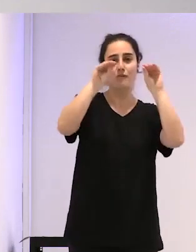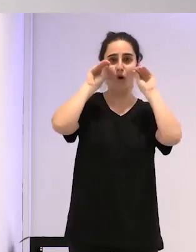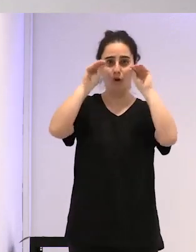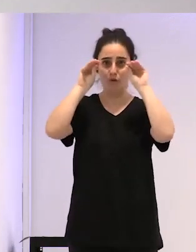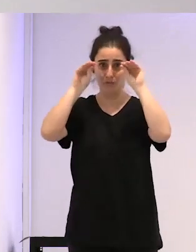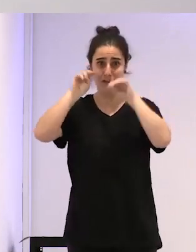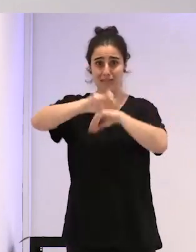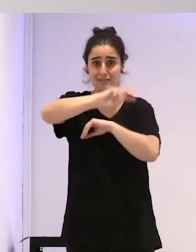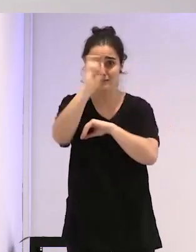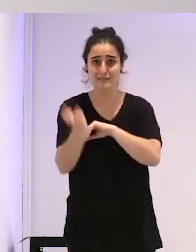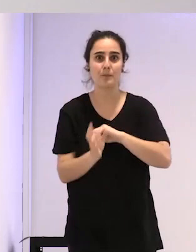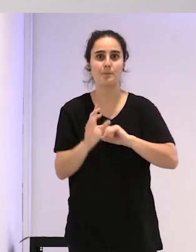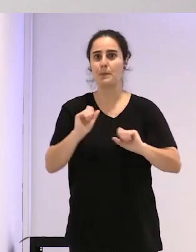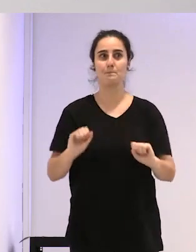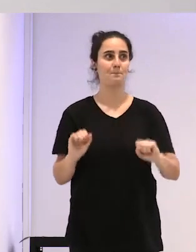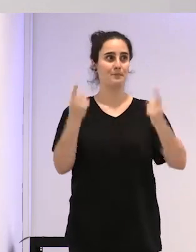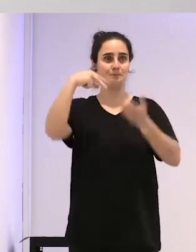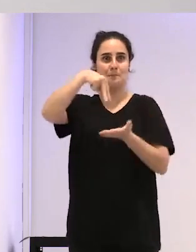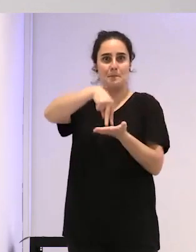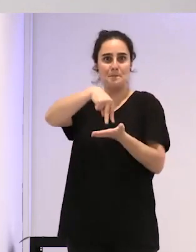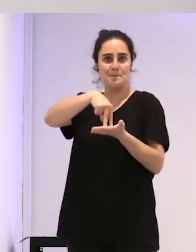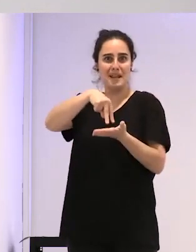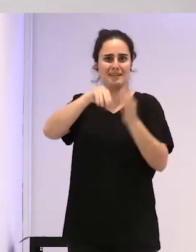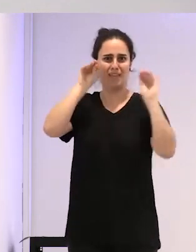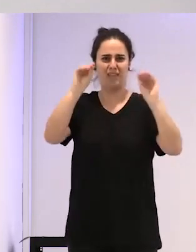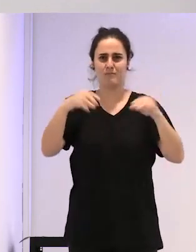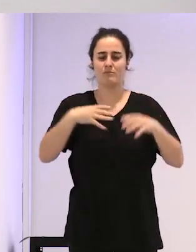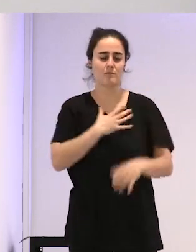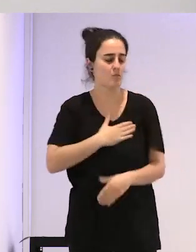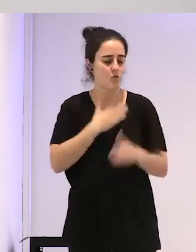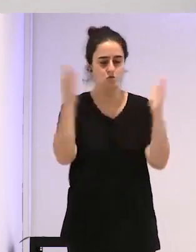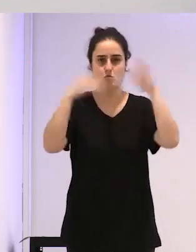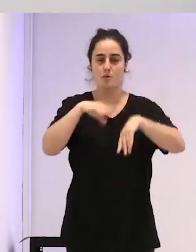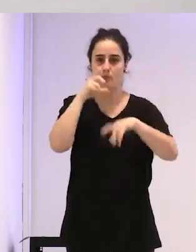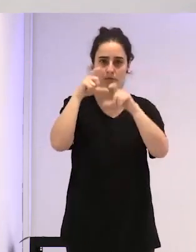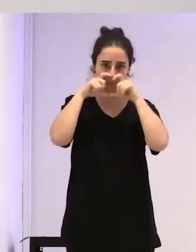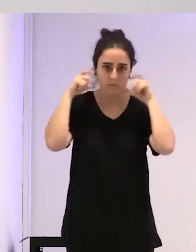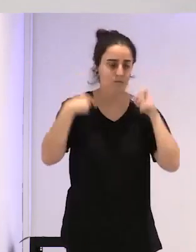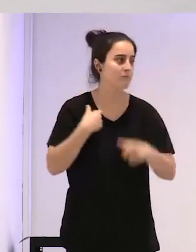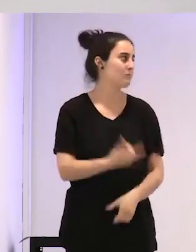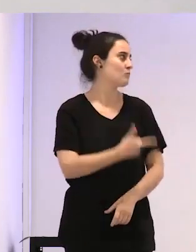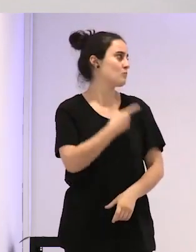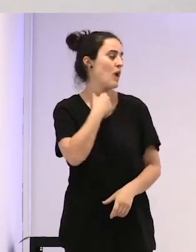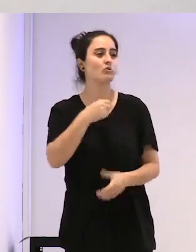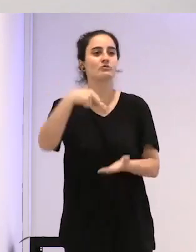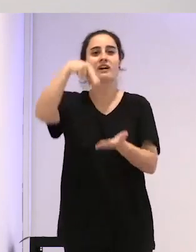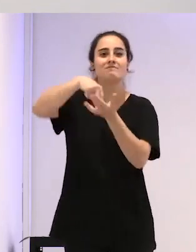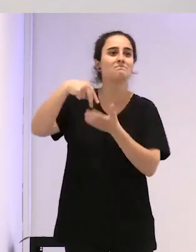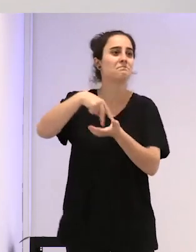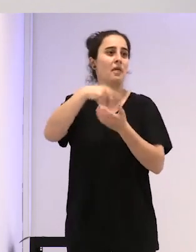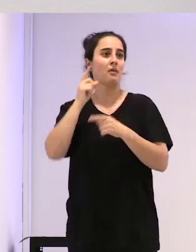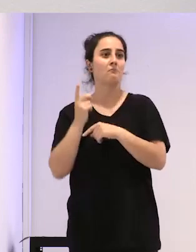es la primera formación que hago presencial, aunque es súper incómodo hacerlo con mascarilla. A me gusta estar aquí en medio,